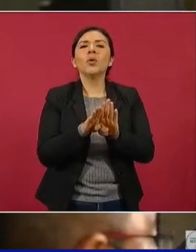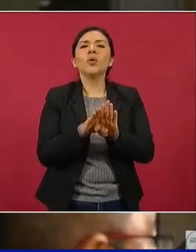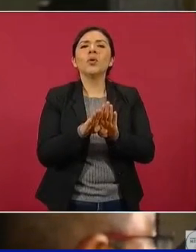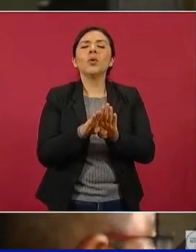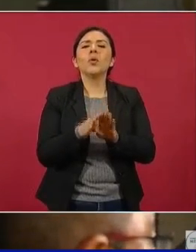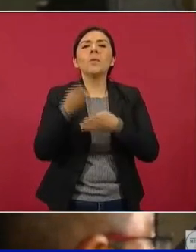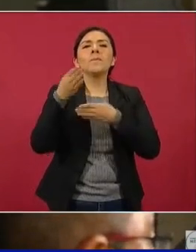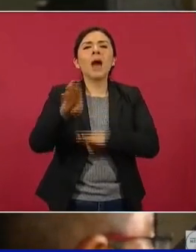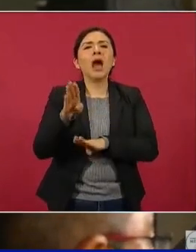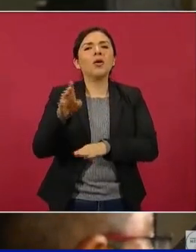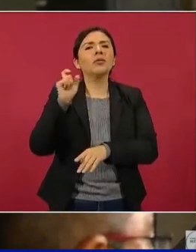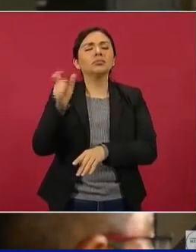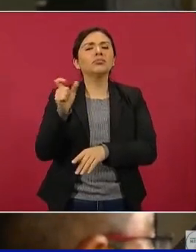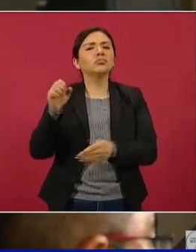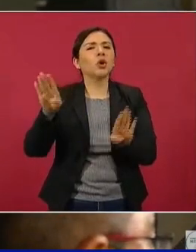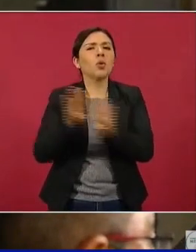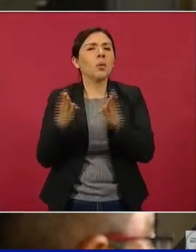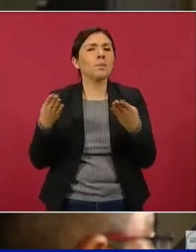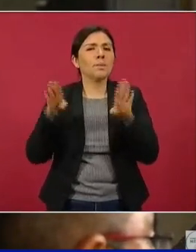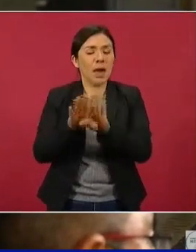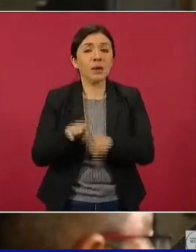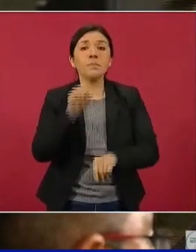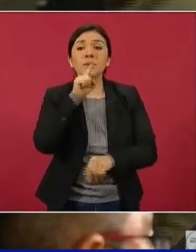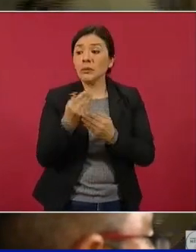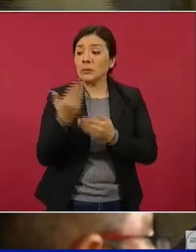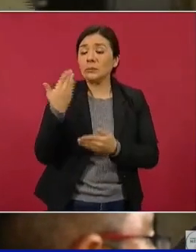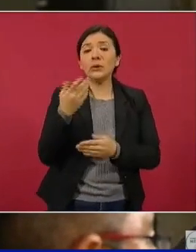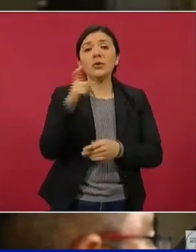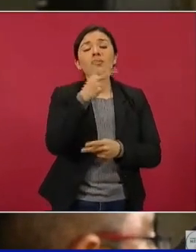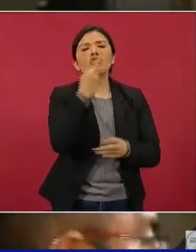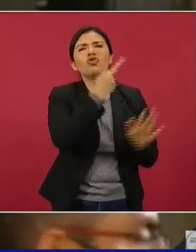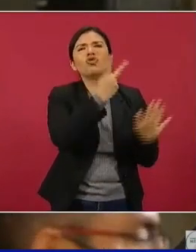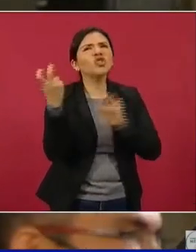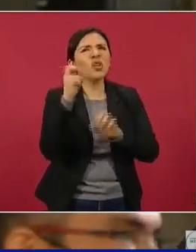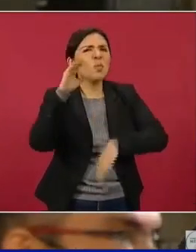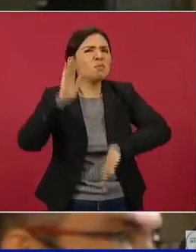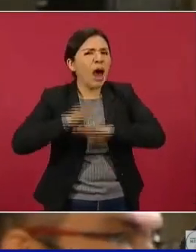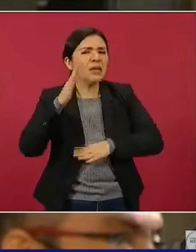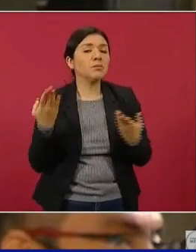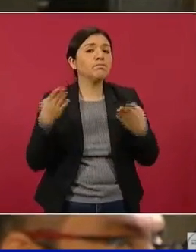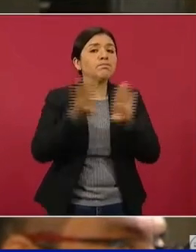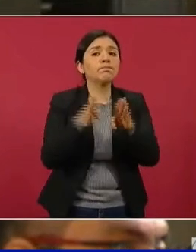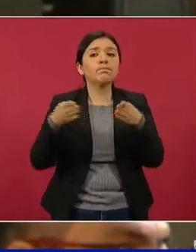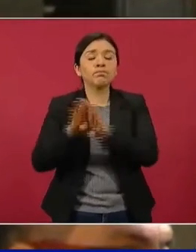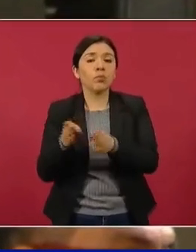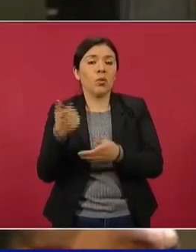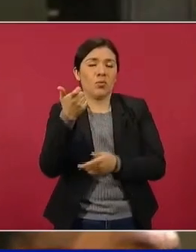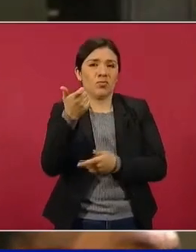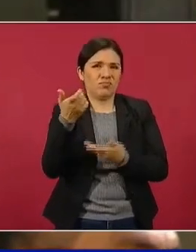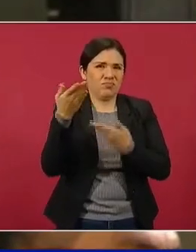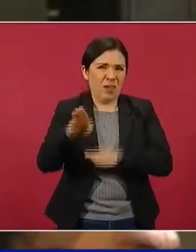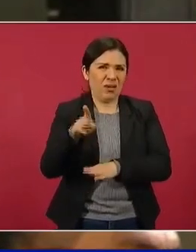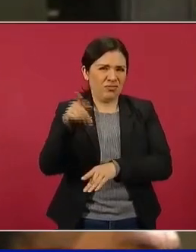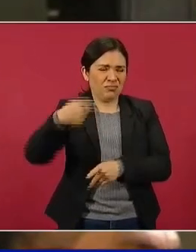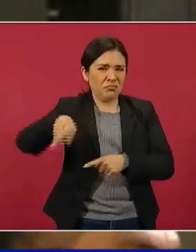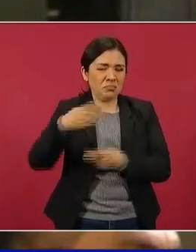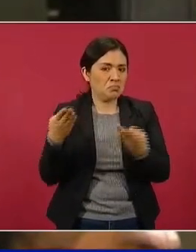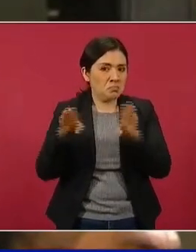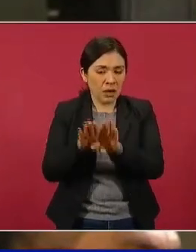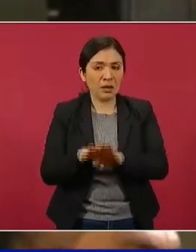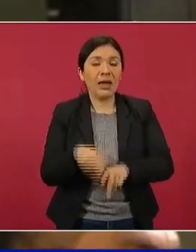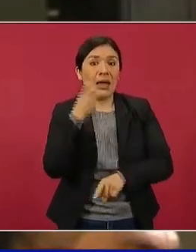en fechas recientes más de 200 cuentas bloqueadas. Entonces, estamos hablando de una fuerte organización criminal